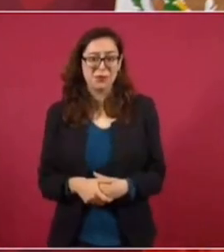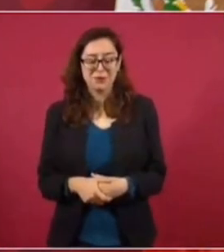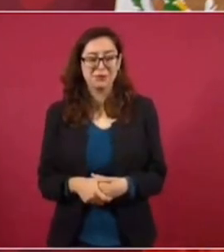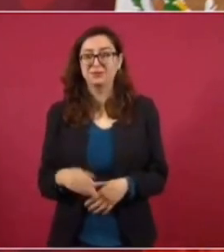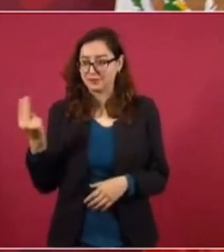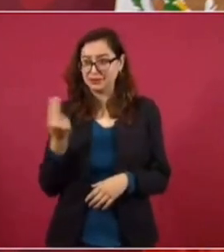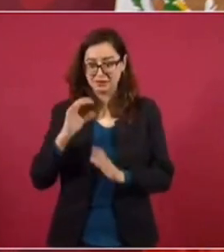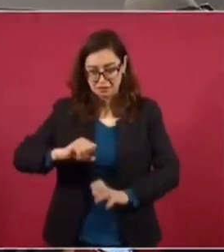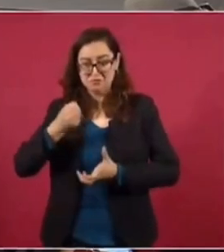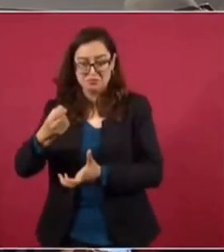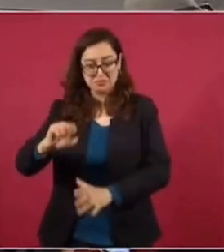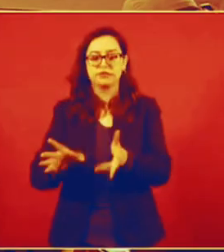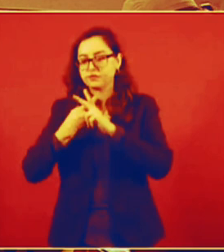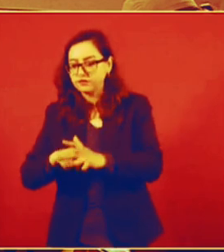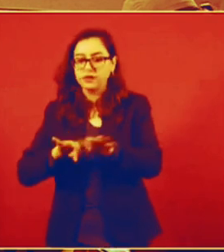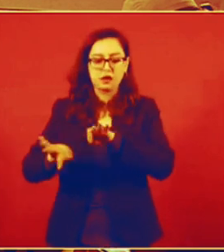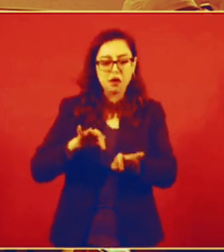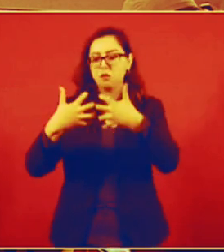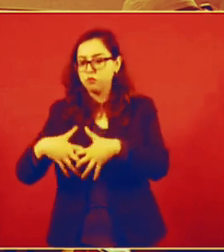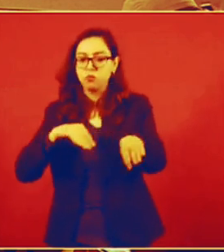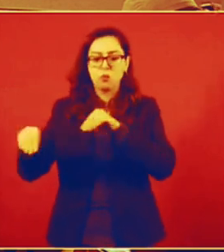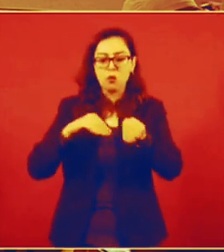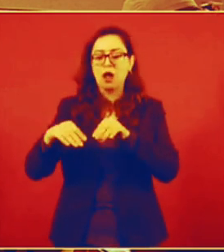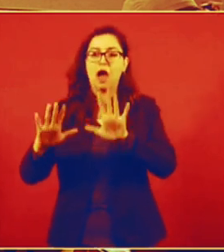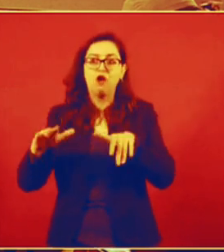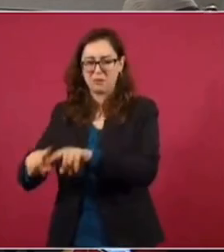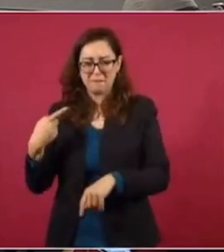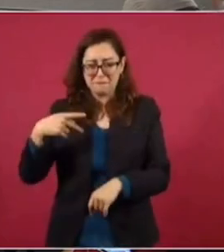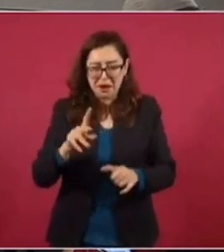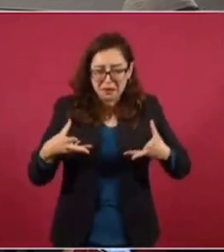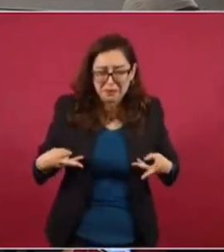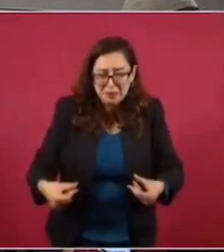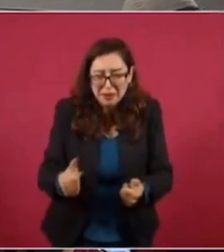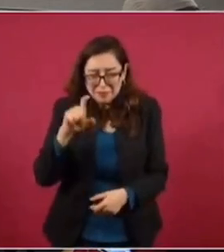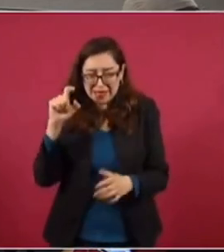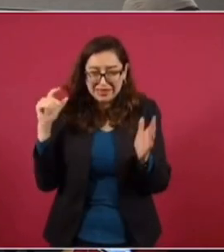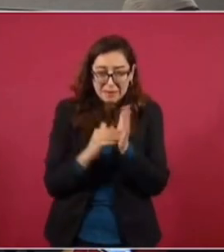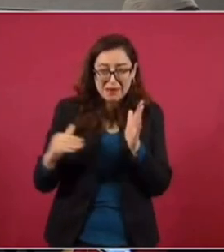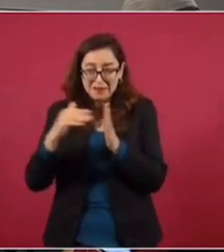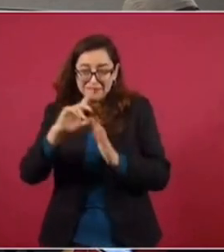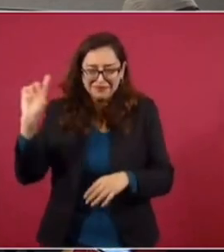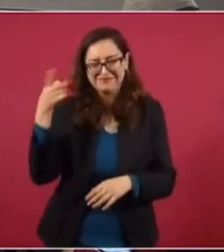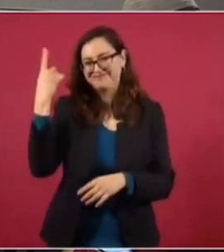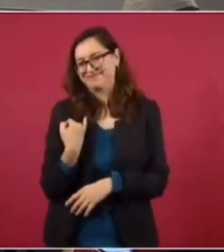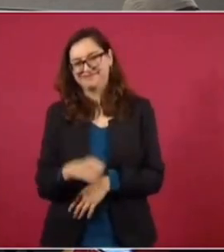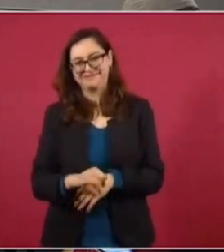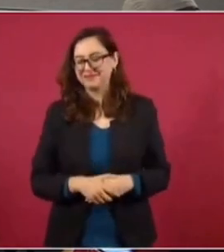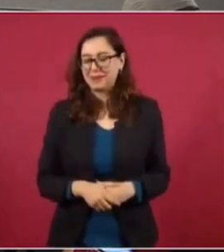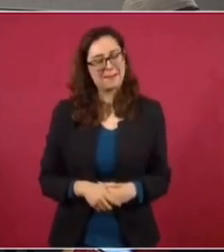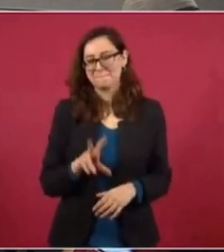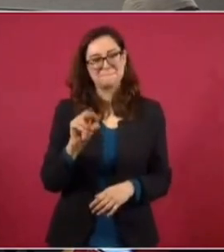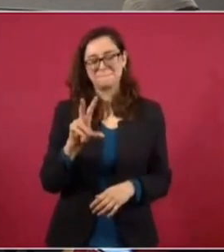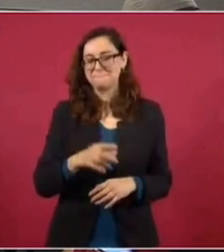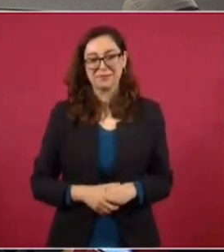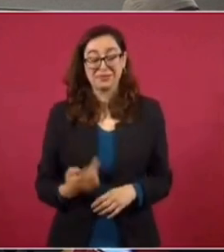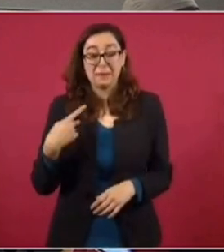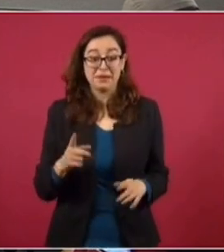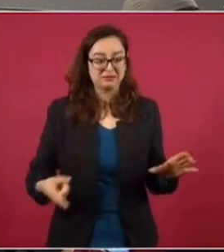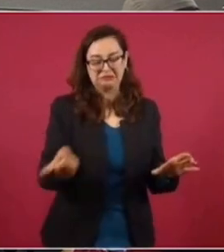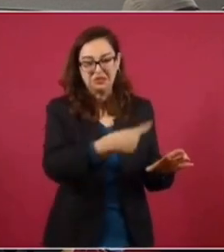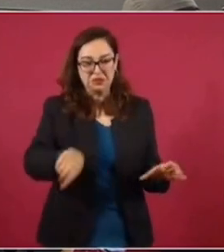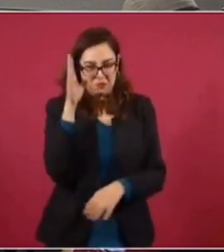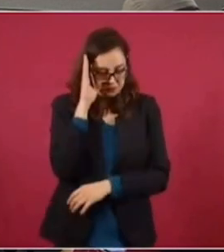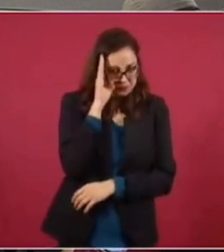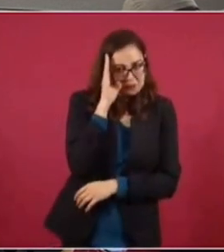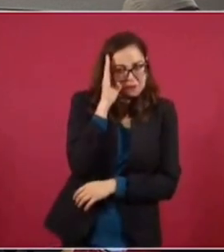y se están haciendo otras obras, pero no 20 mil millones de dólares. Sin embargo, es tanta la ceguera del conservadurismo, la